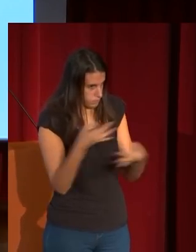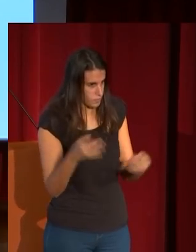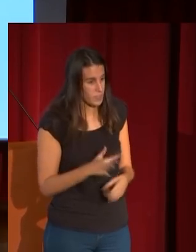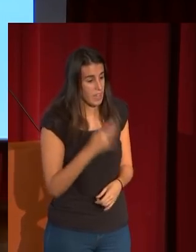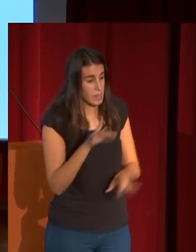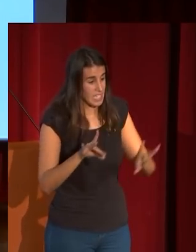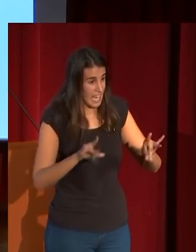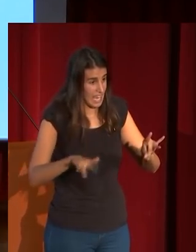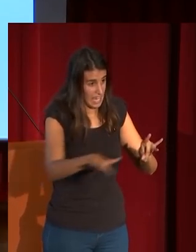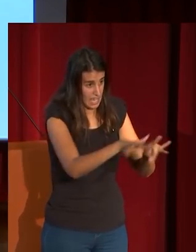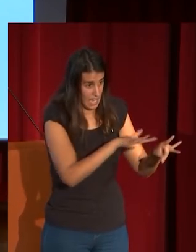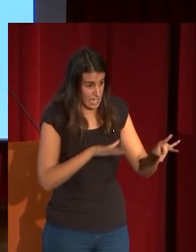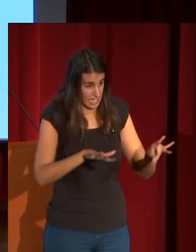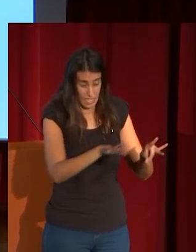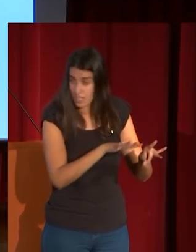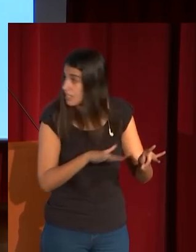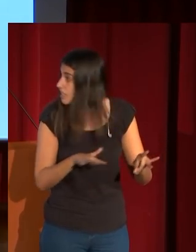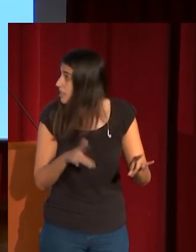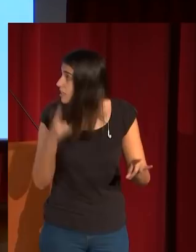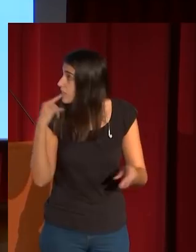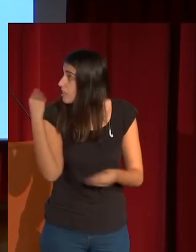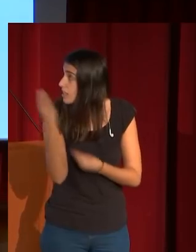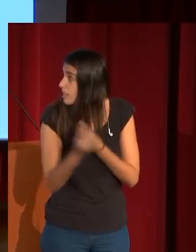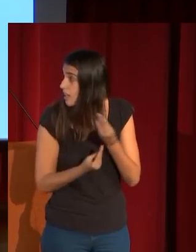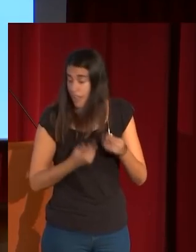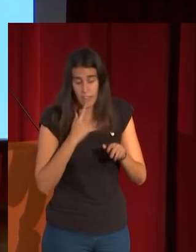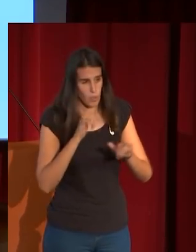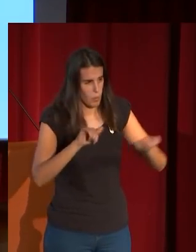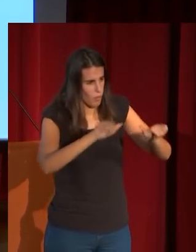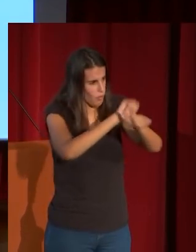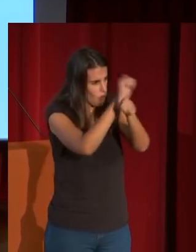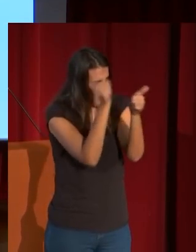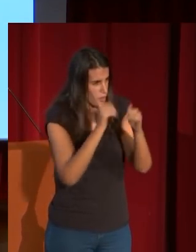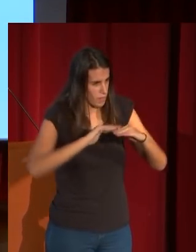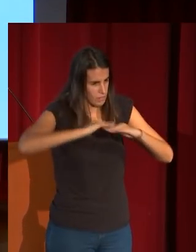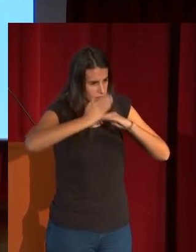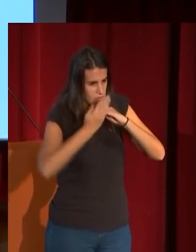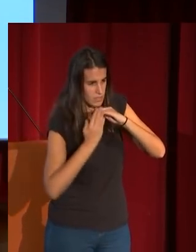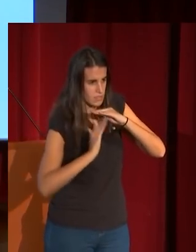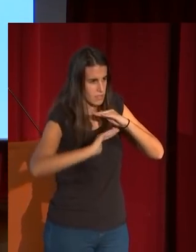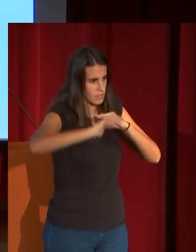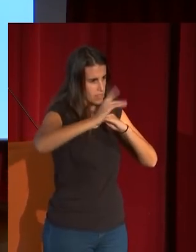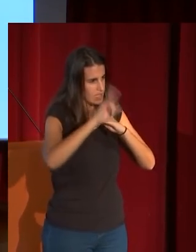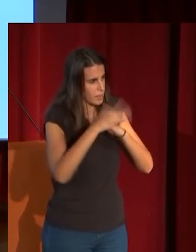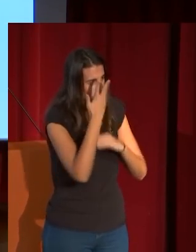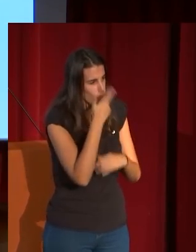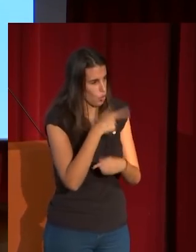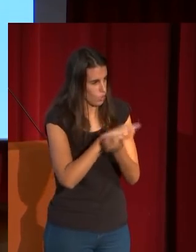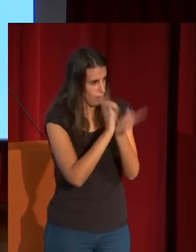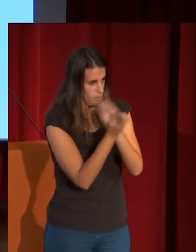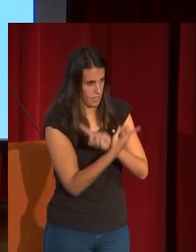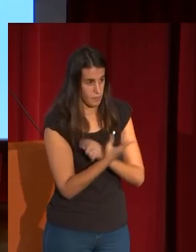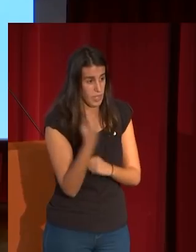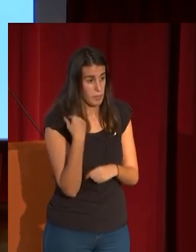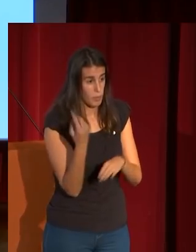compactada por el peso del cuerpo hace esa especie de mandorla o de óvalo que hace cambiar de color y luego cómo